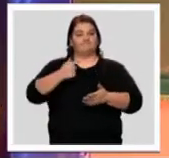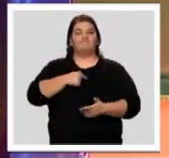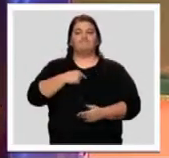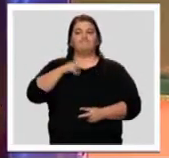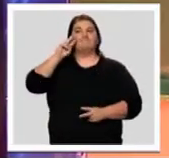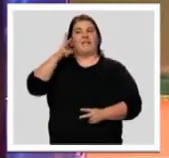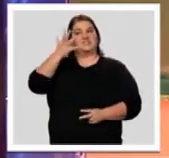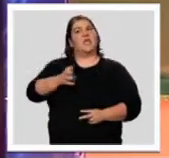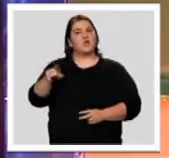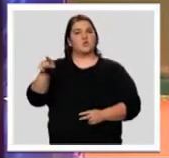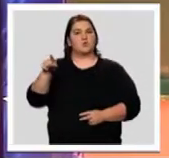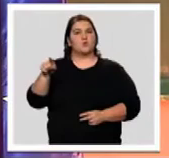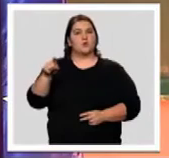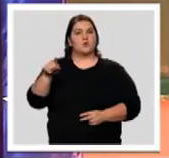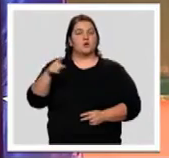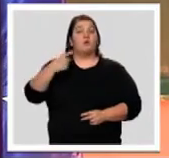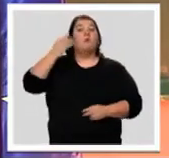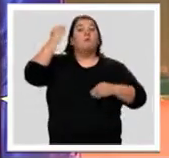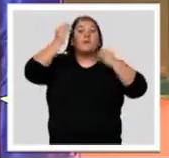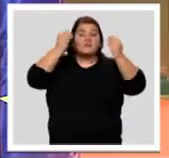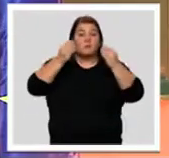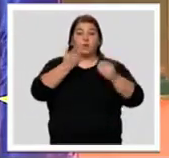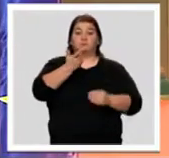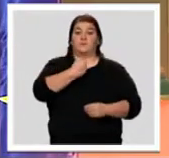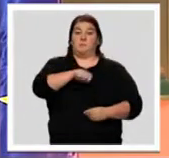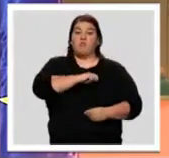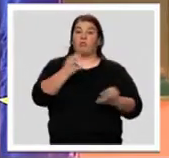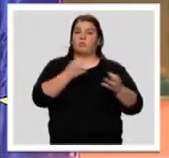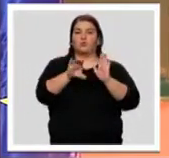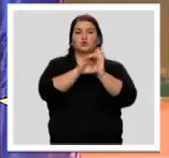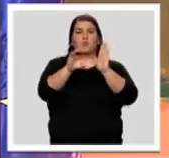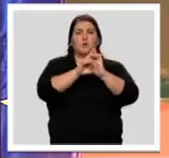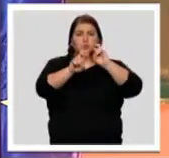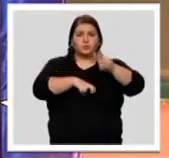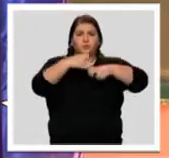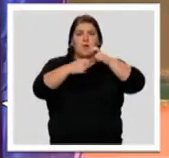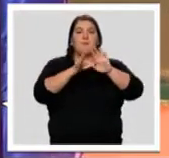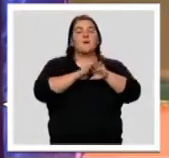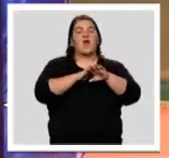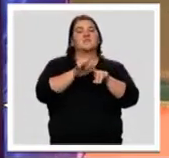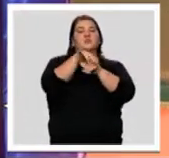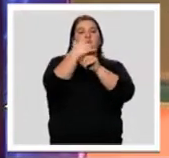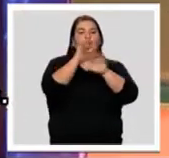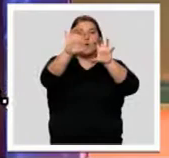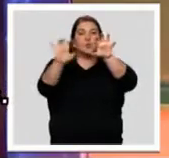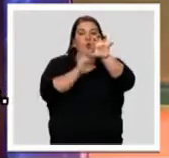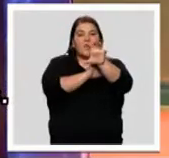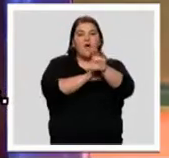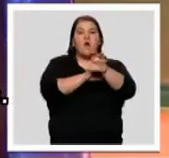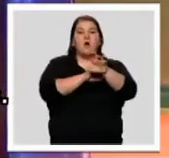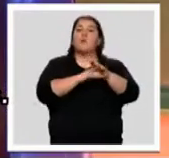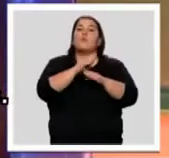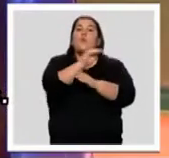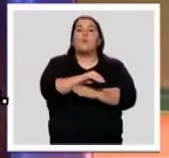Creemos que nuestro país debe reformar su Constitución garantizando el estado de las autonomías, pero